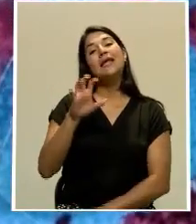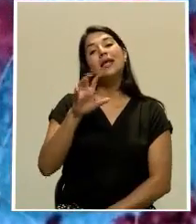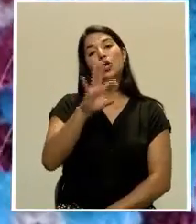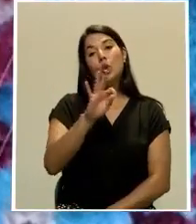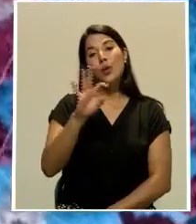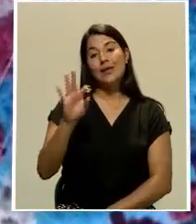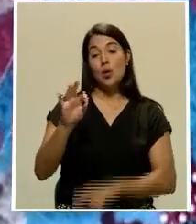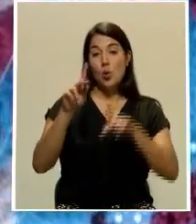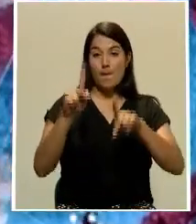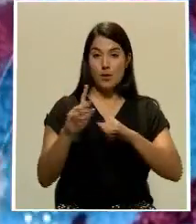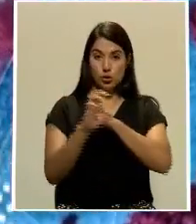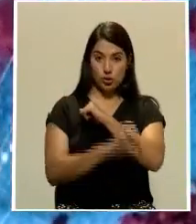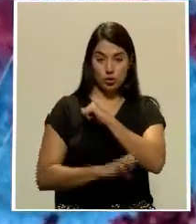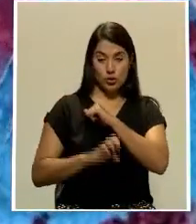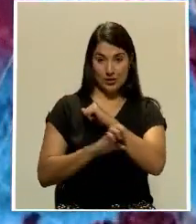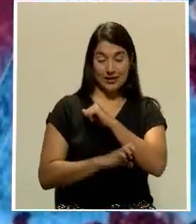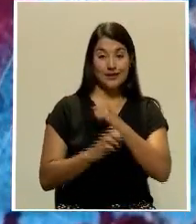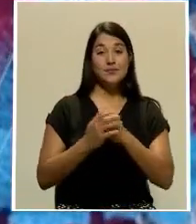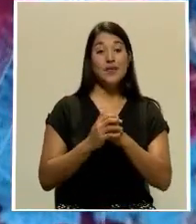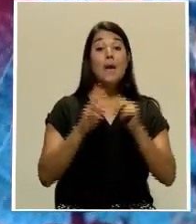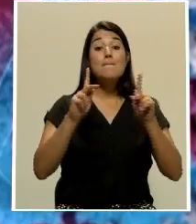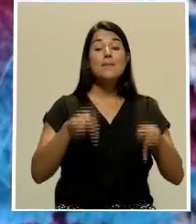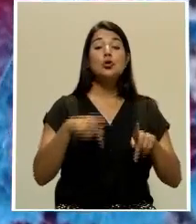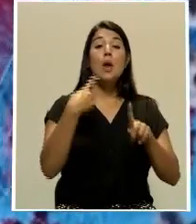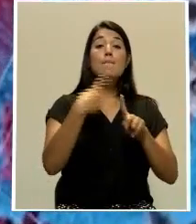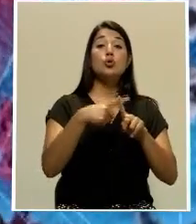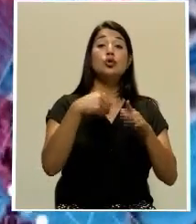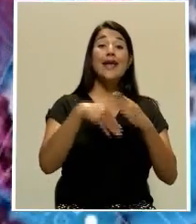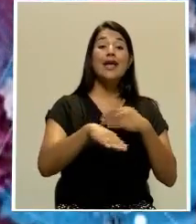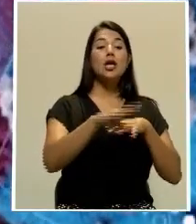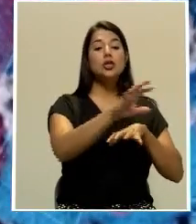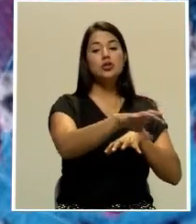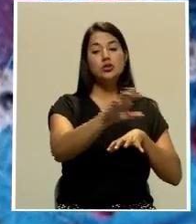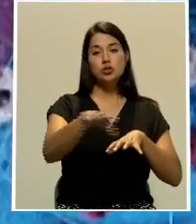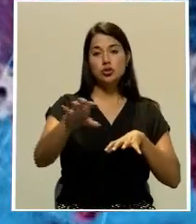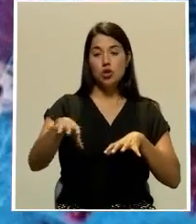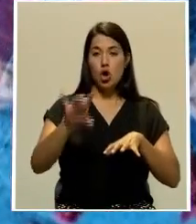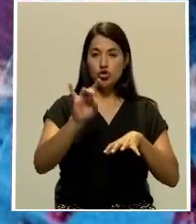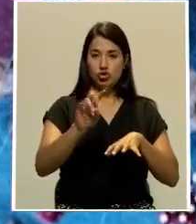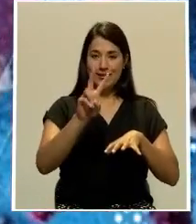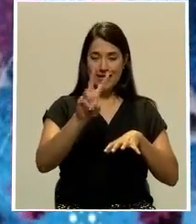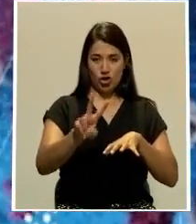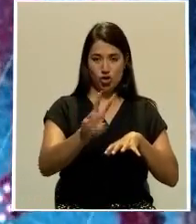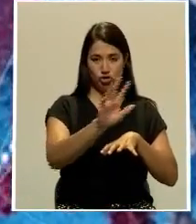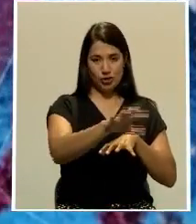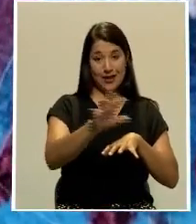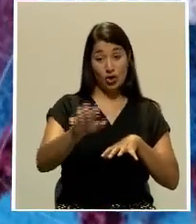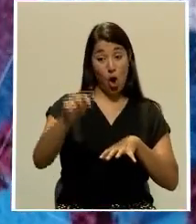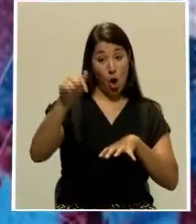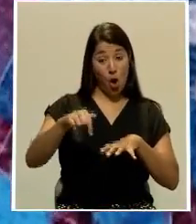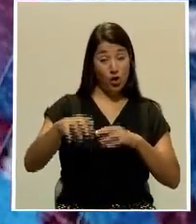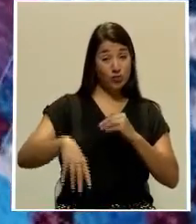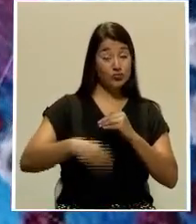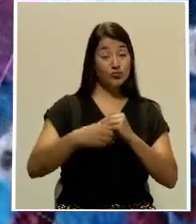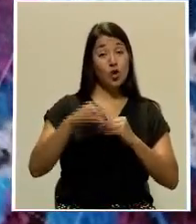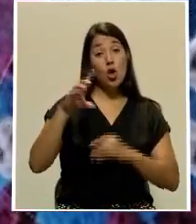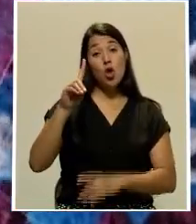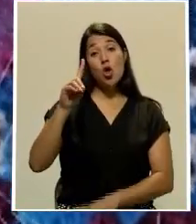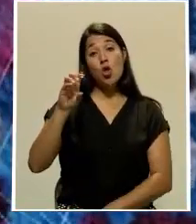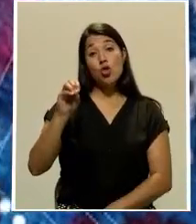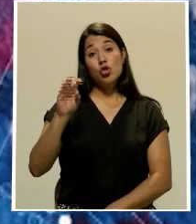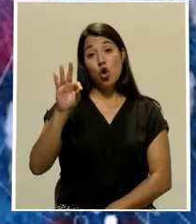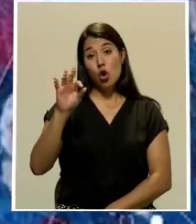extranjeros. Se contabilizan casos positivos en 82 cantones. Sumándose dota a la lista de cantones con casos